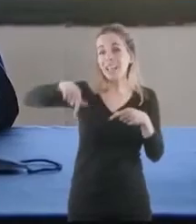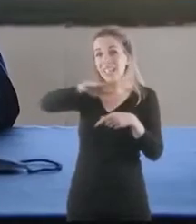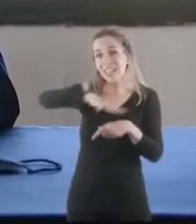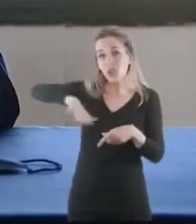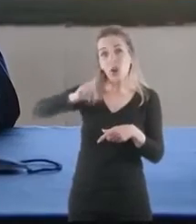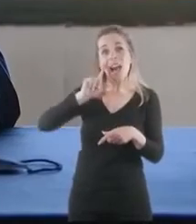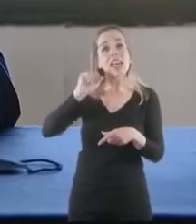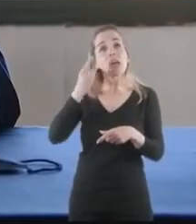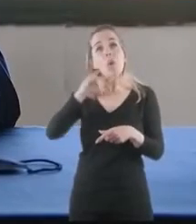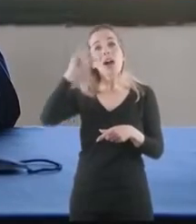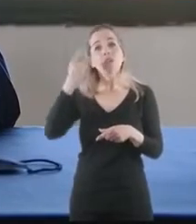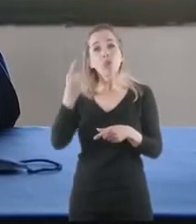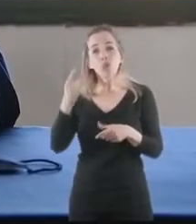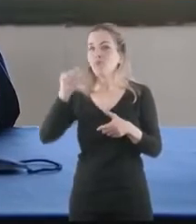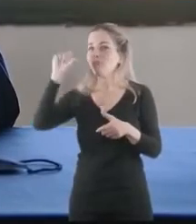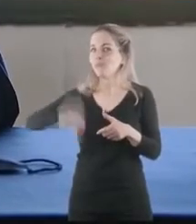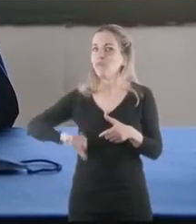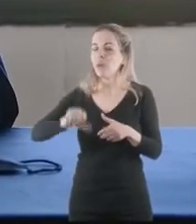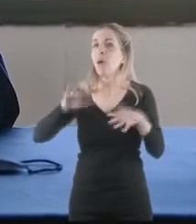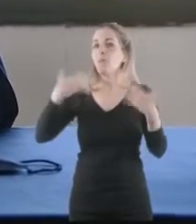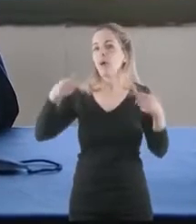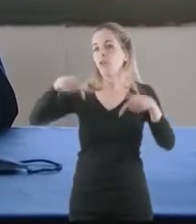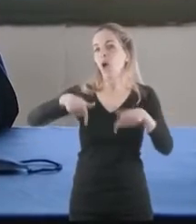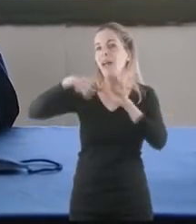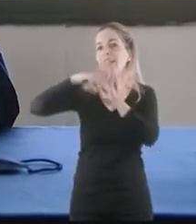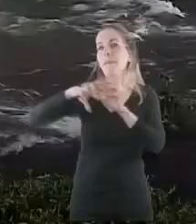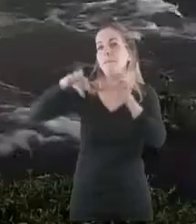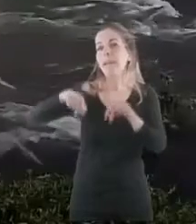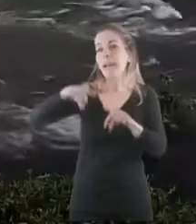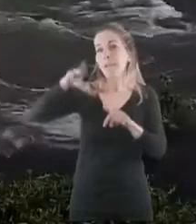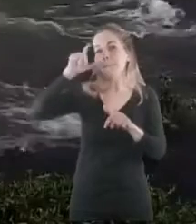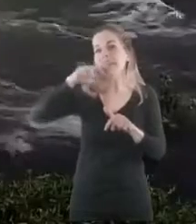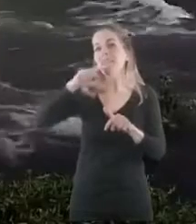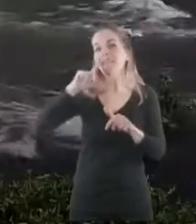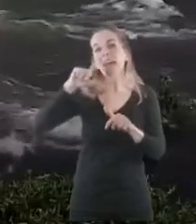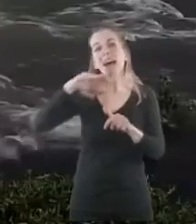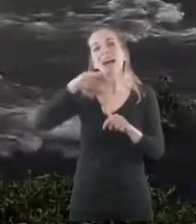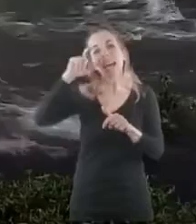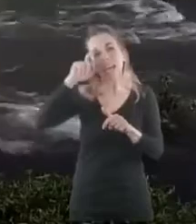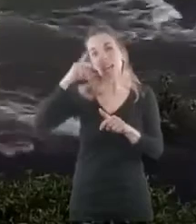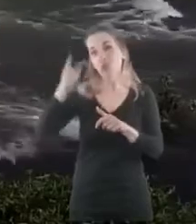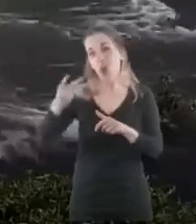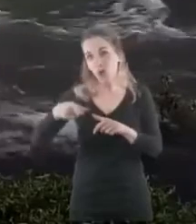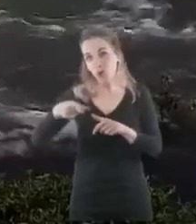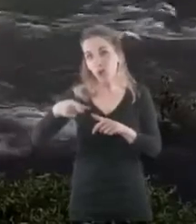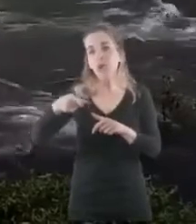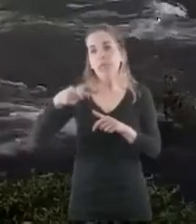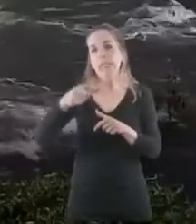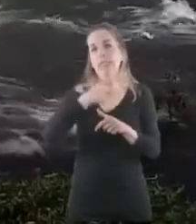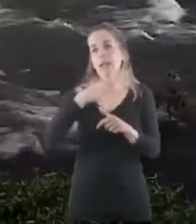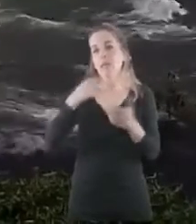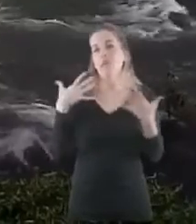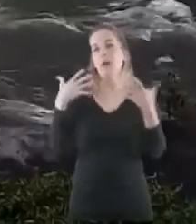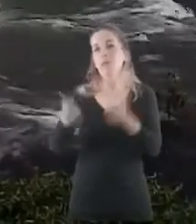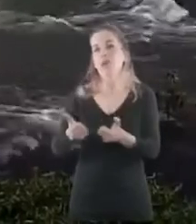Por eso en este programa Previaje 2 tenemos fundadas esperanzas y queremos contribuir desde la provincia